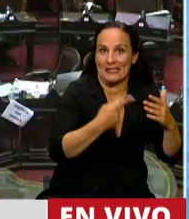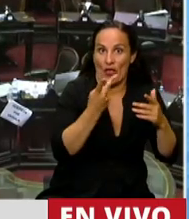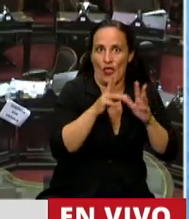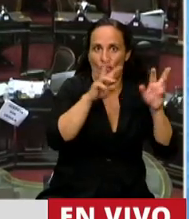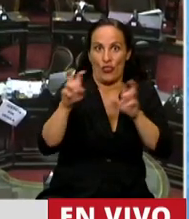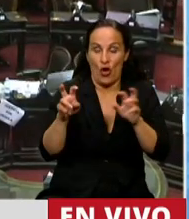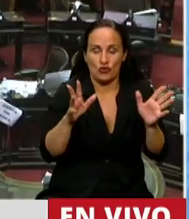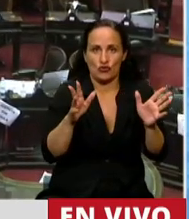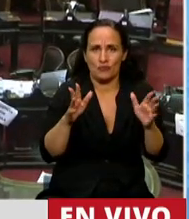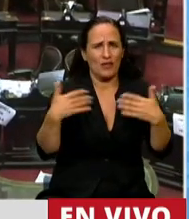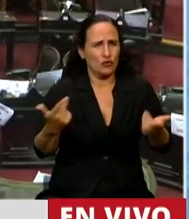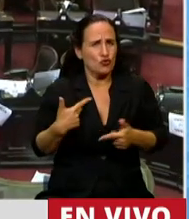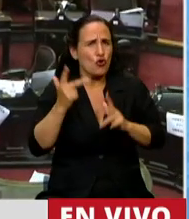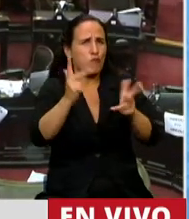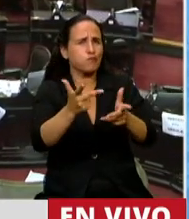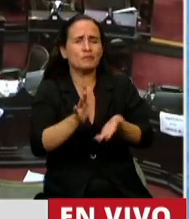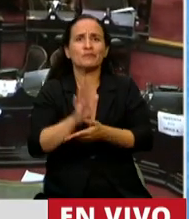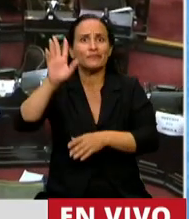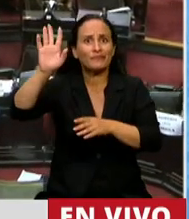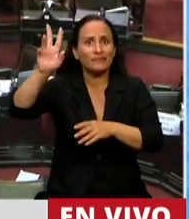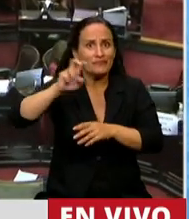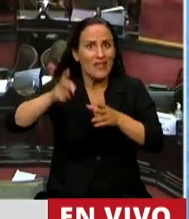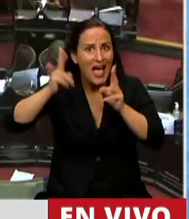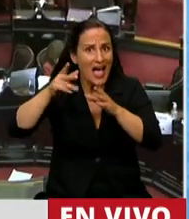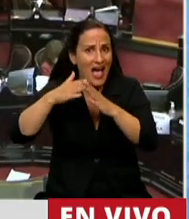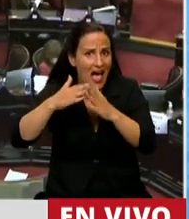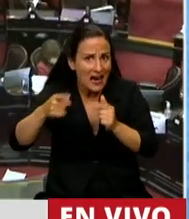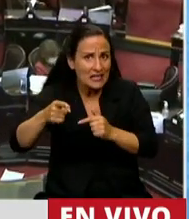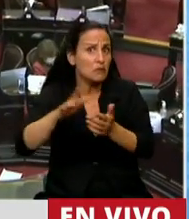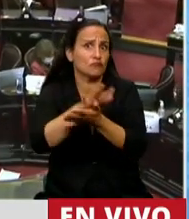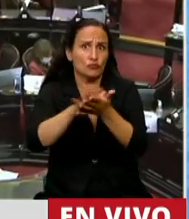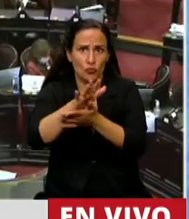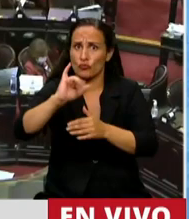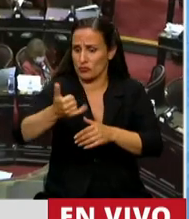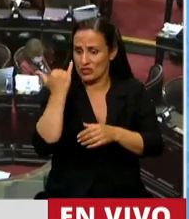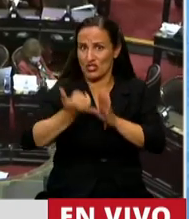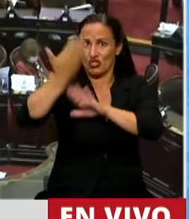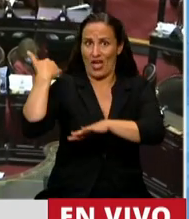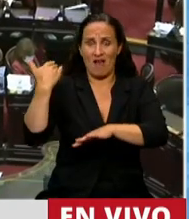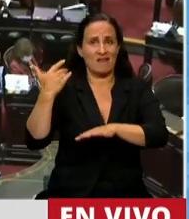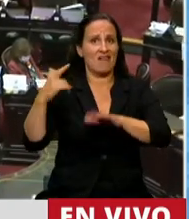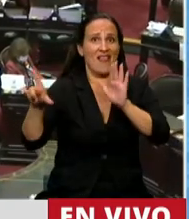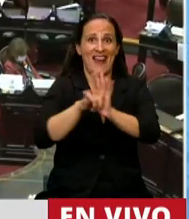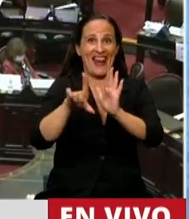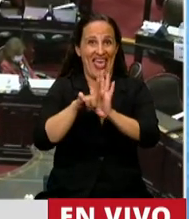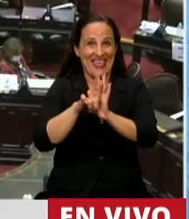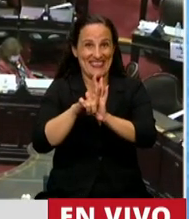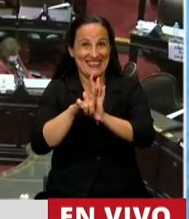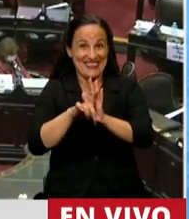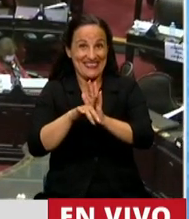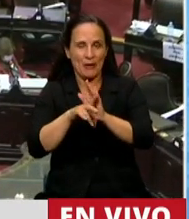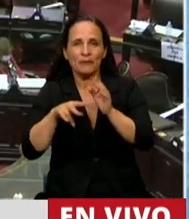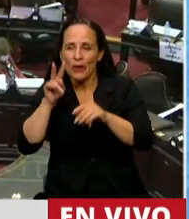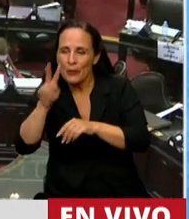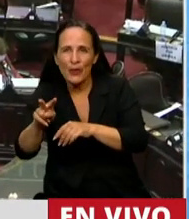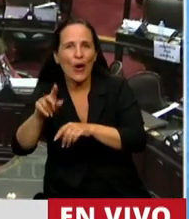yo digo una cosa. Cuando hablamos del alquiler, el tema del alquiler fue solucionado. Tuvimos una ley que lo miró desde la demanda, desde la